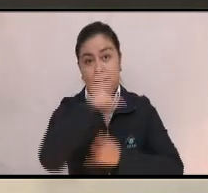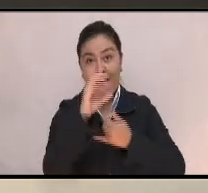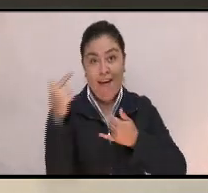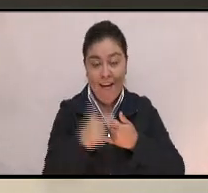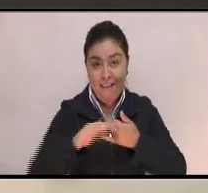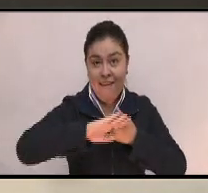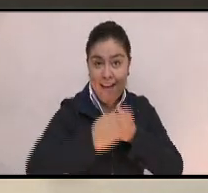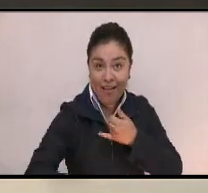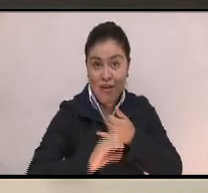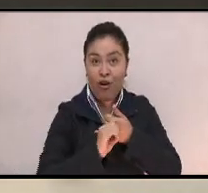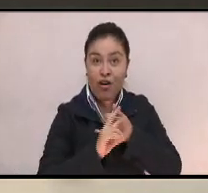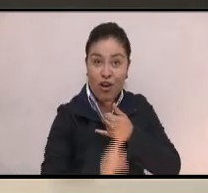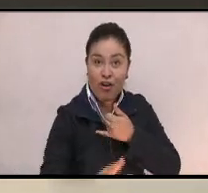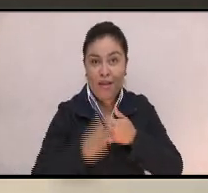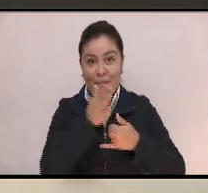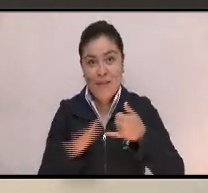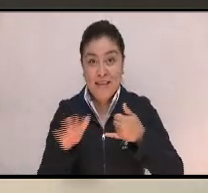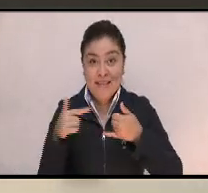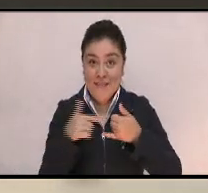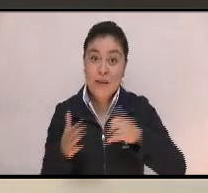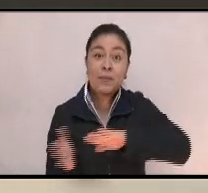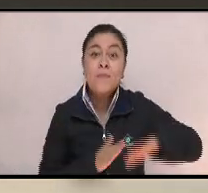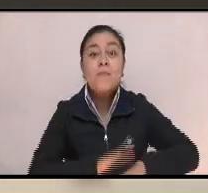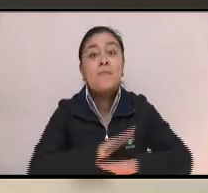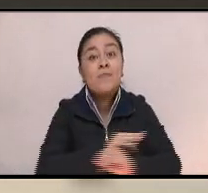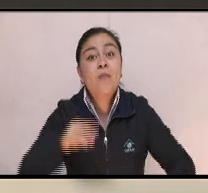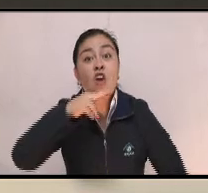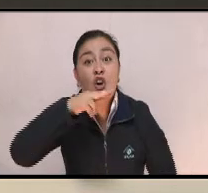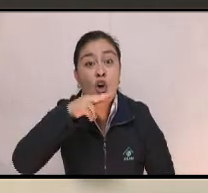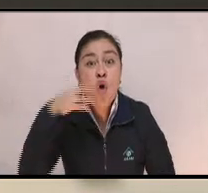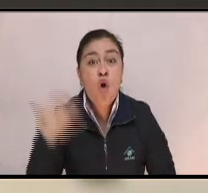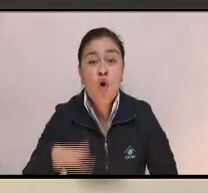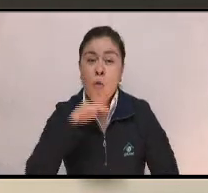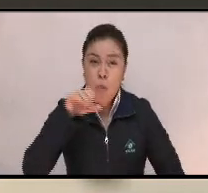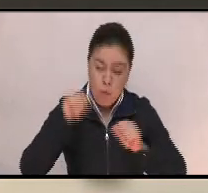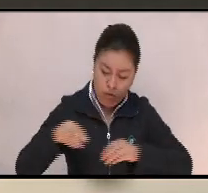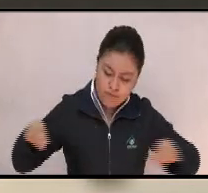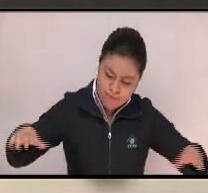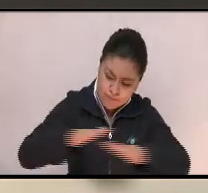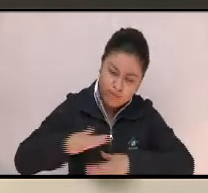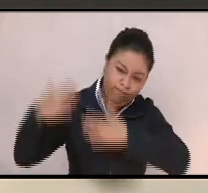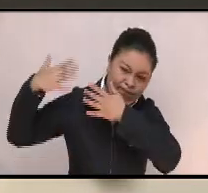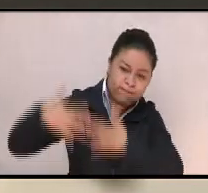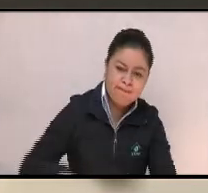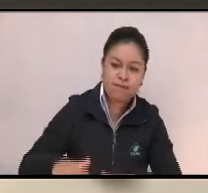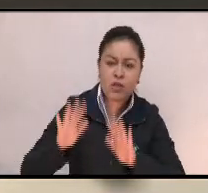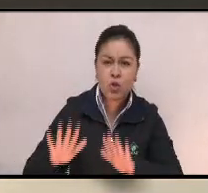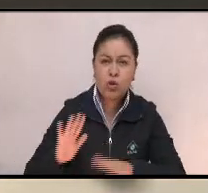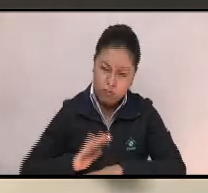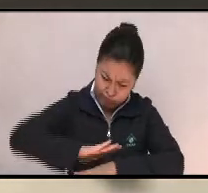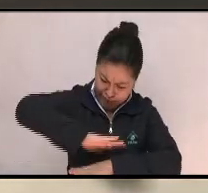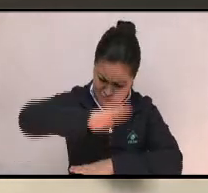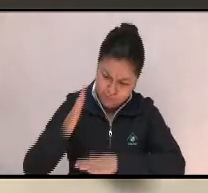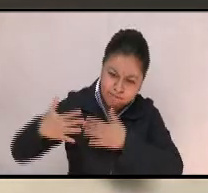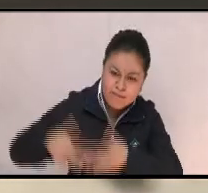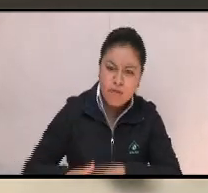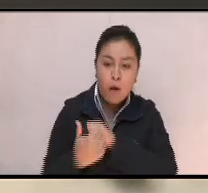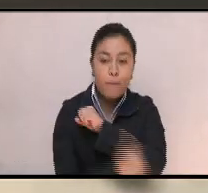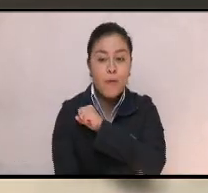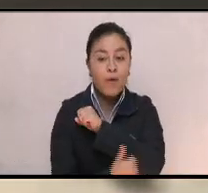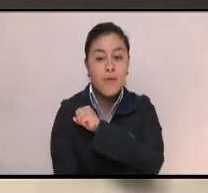Andina, Orinoquía y Pacífica. Alerta roja por amenaza alta de deslizamientos de tierra en sectores de alta pendiente en zonas de Boyacá,